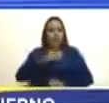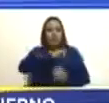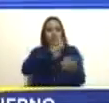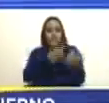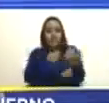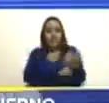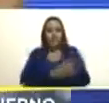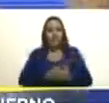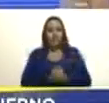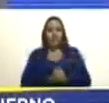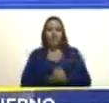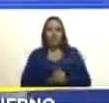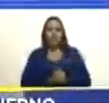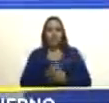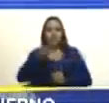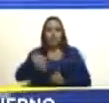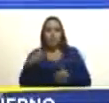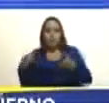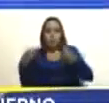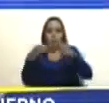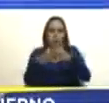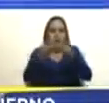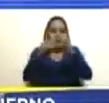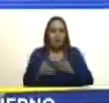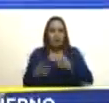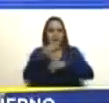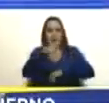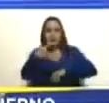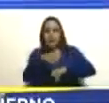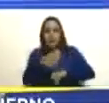para agrupar la opinión nacional